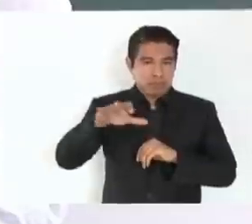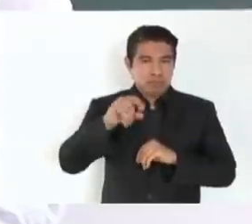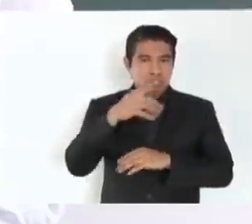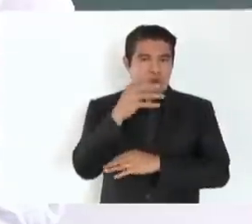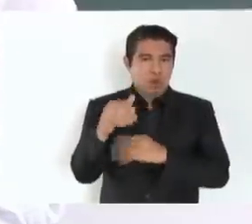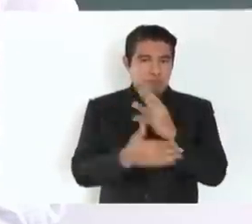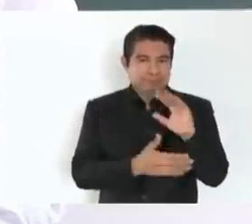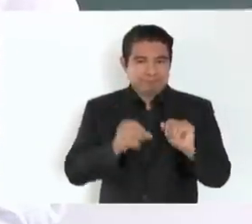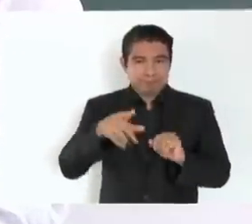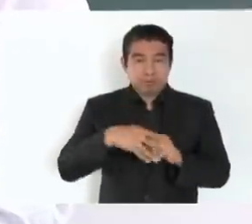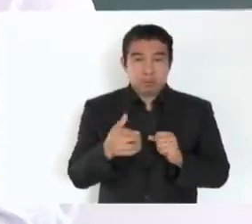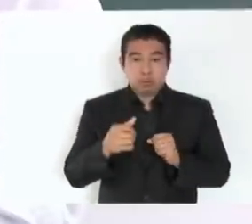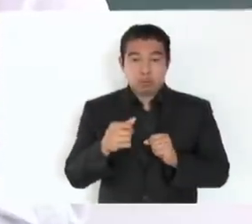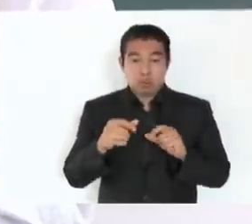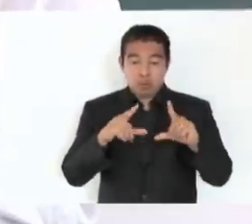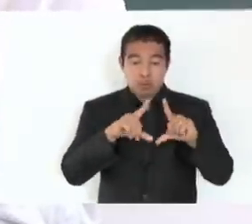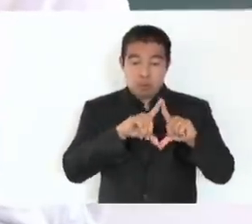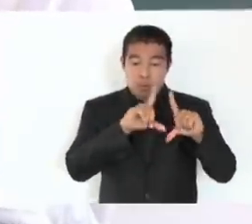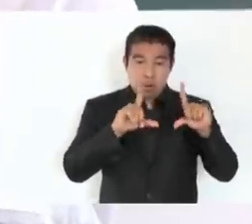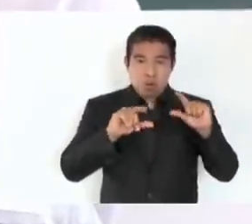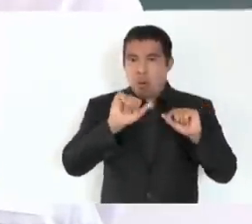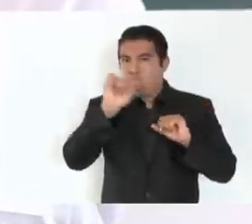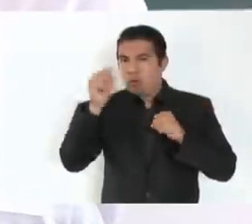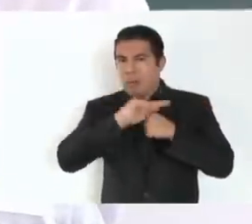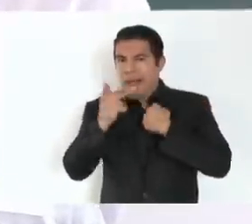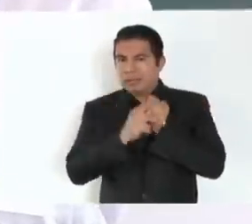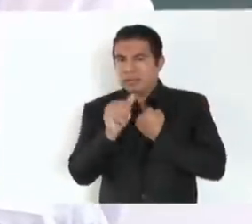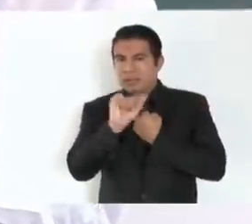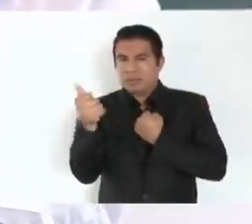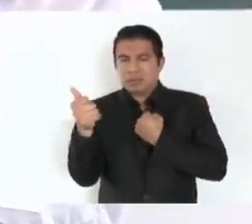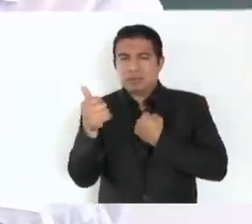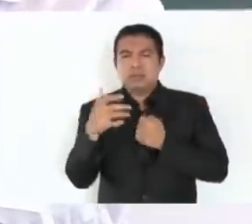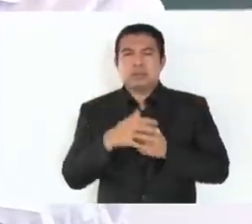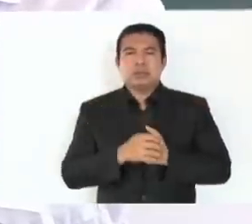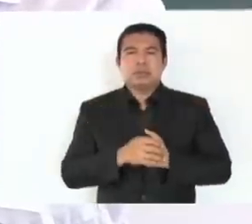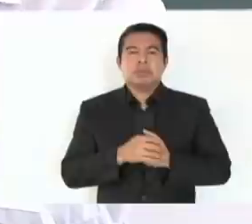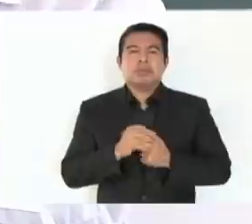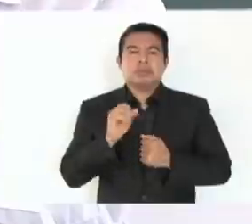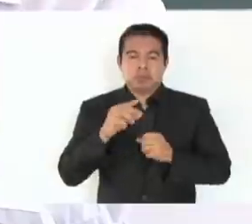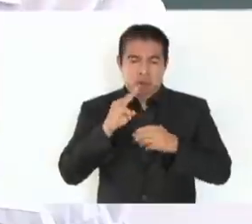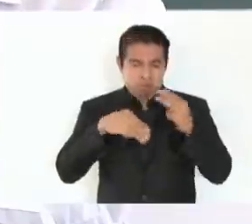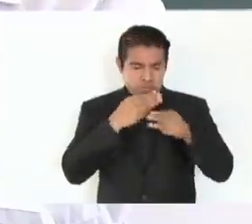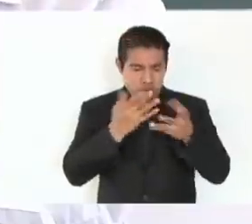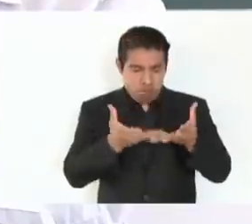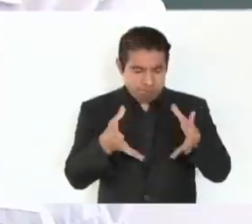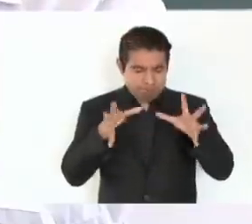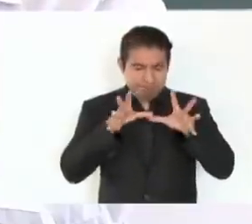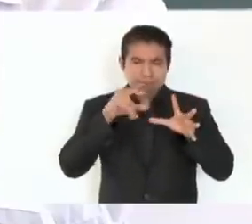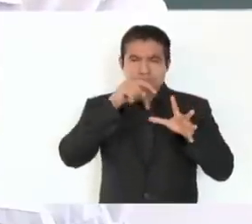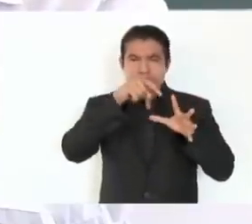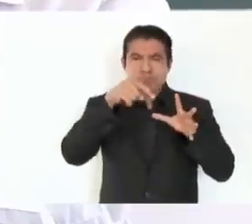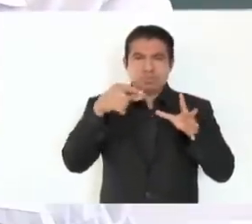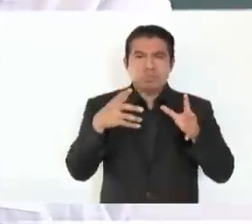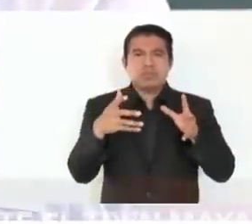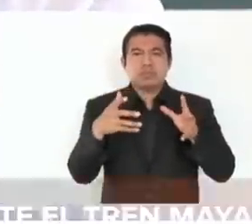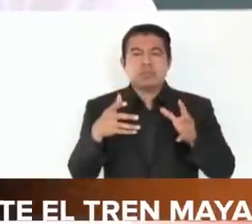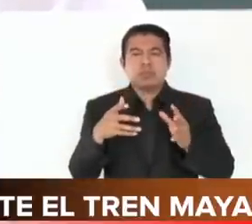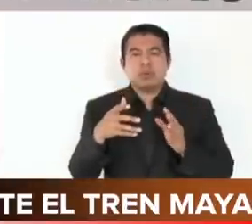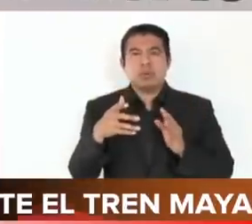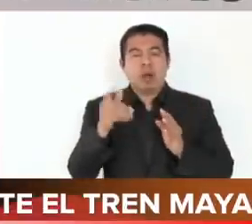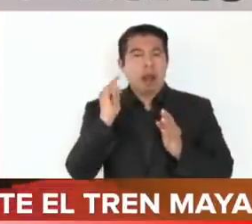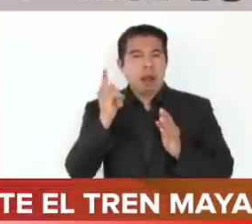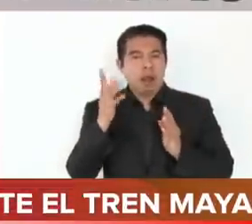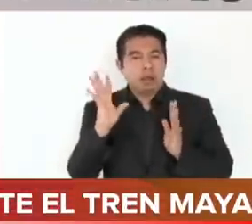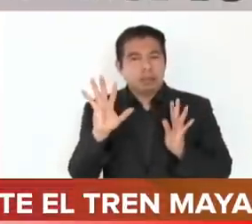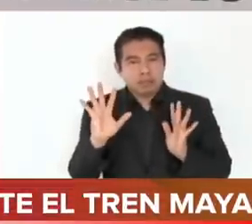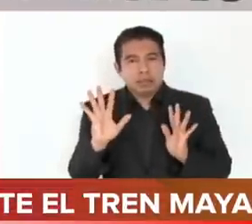en ningún país del mundo, y ojalá y